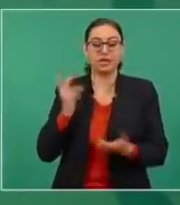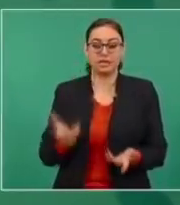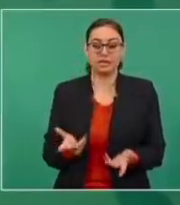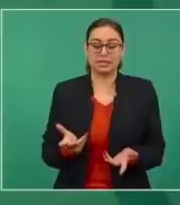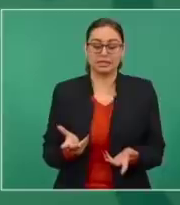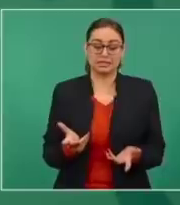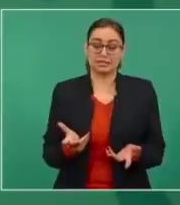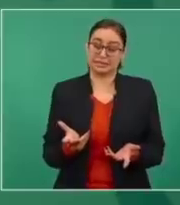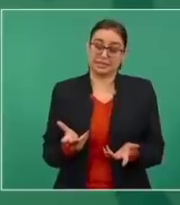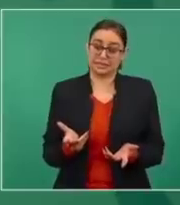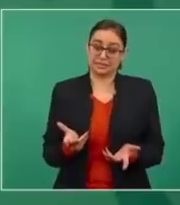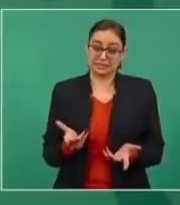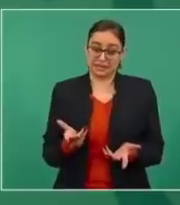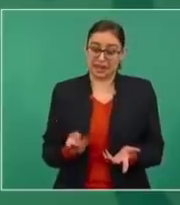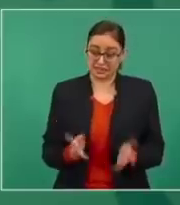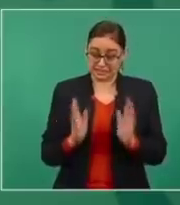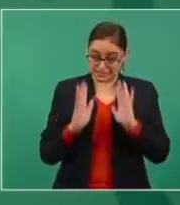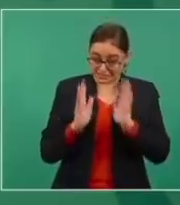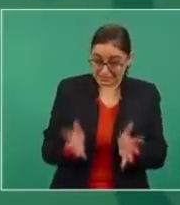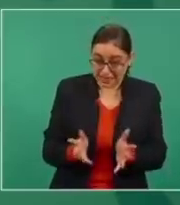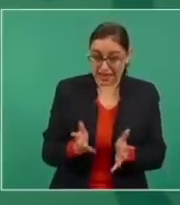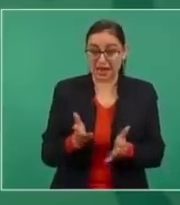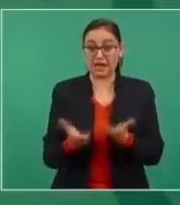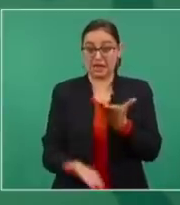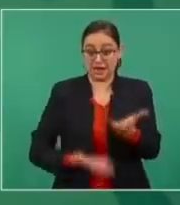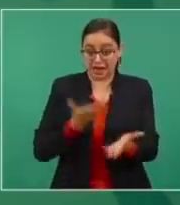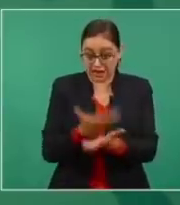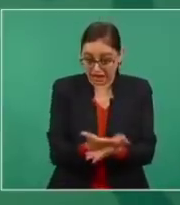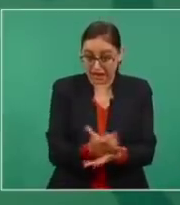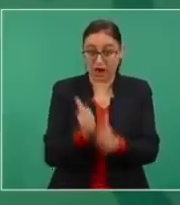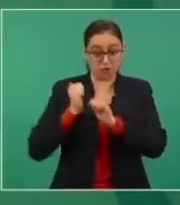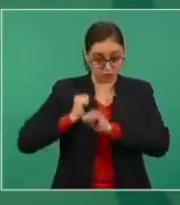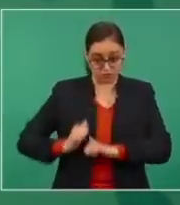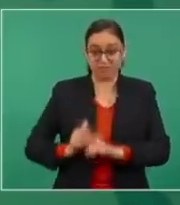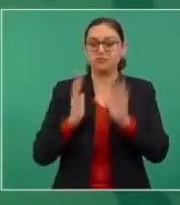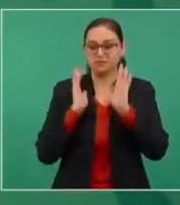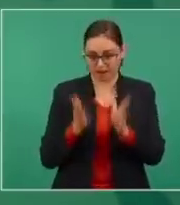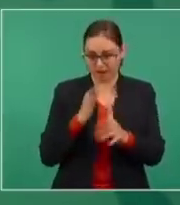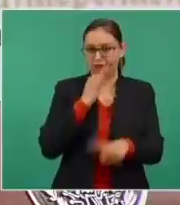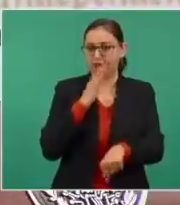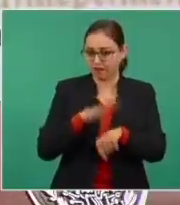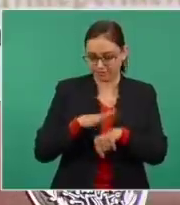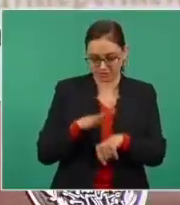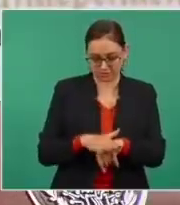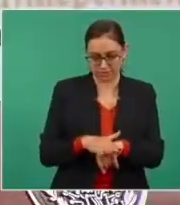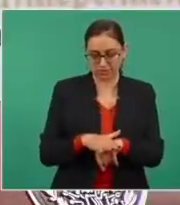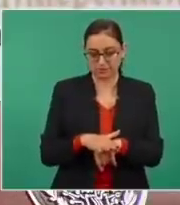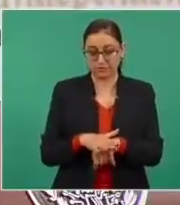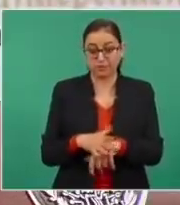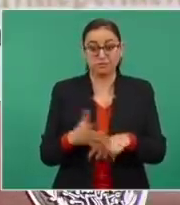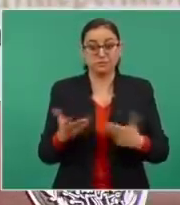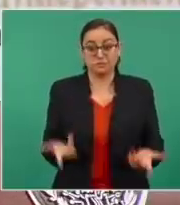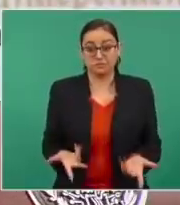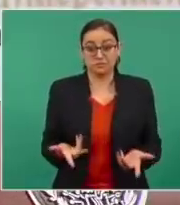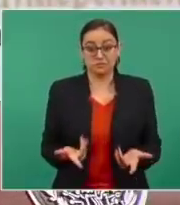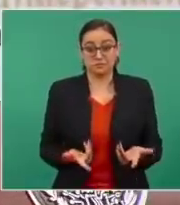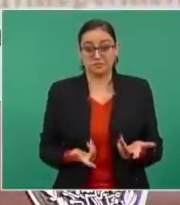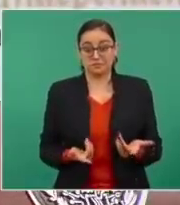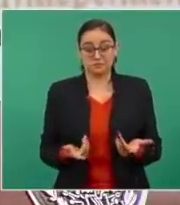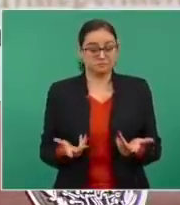ya con las autoridades y aún si no hay consenso